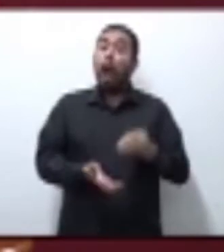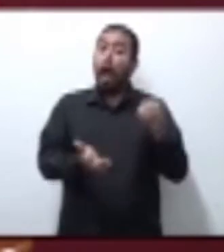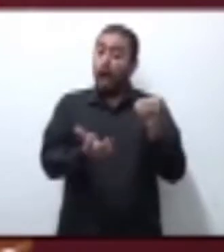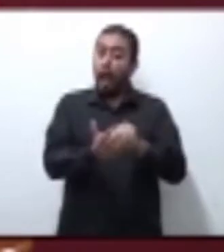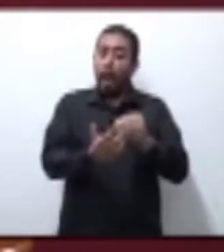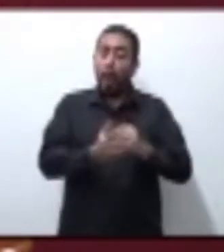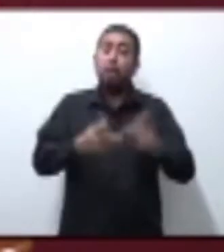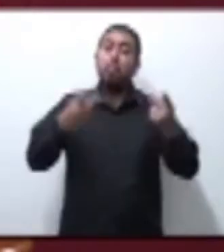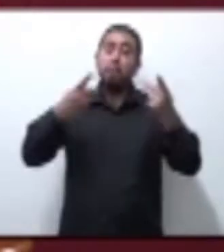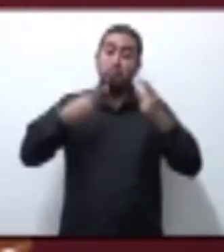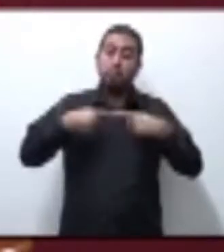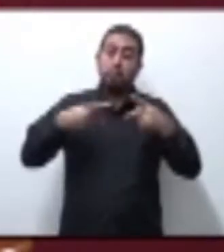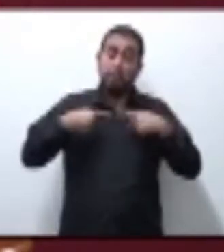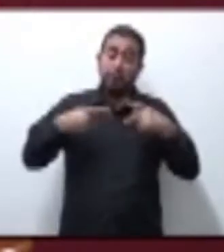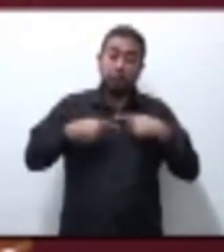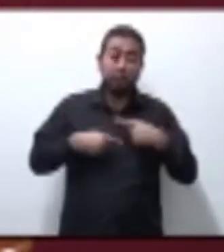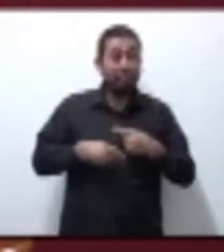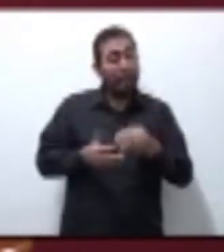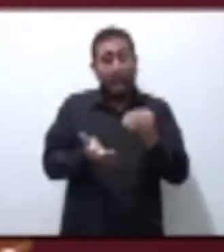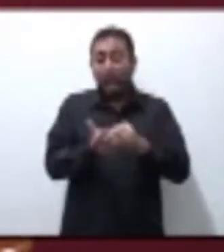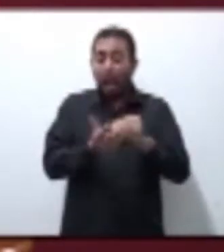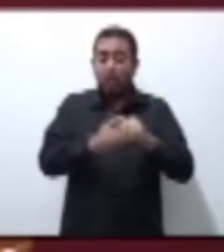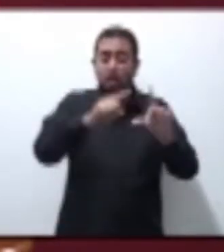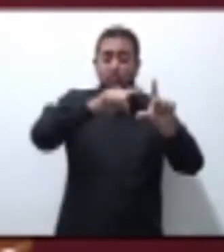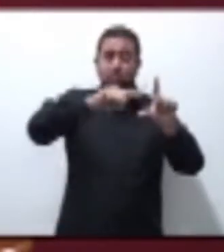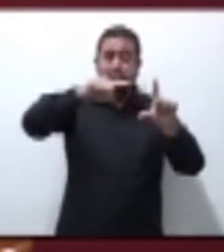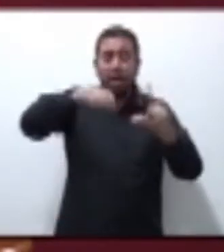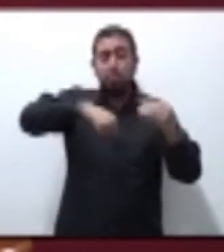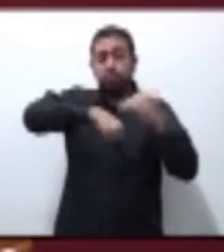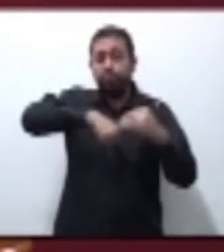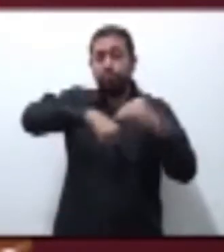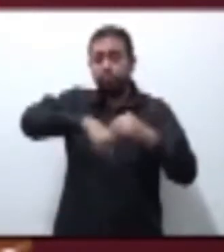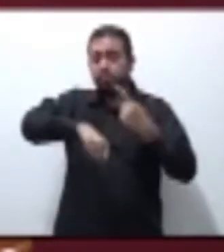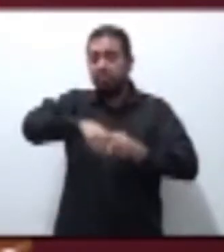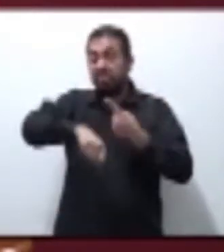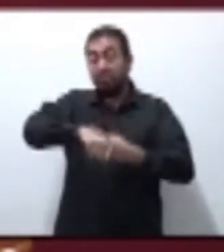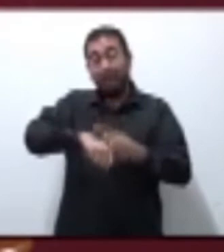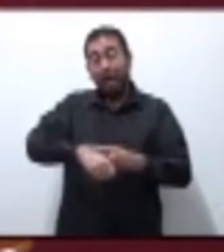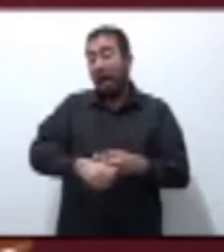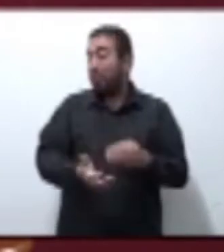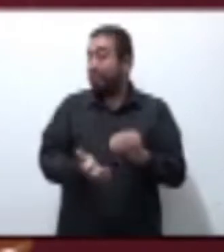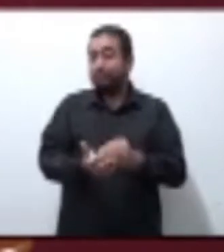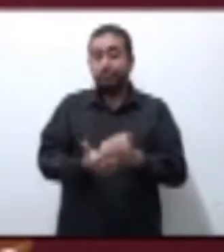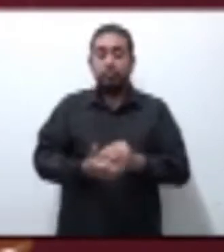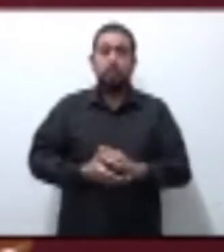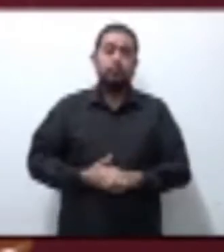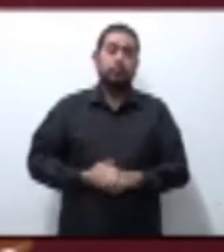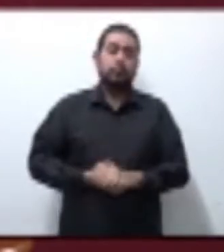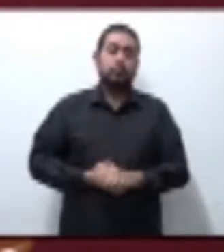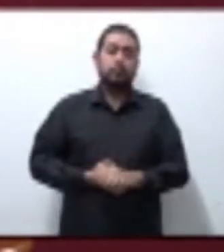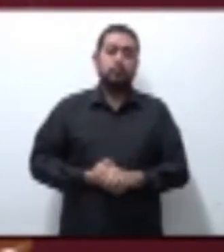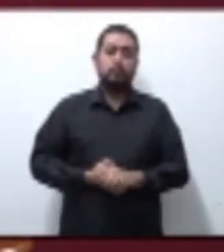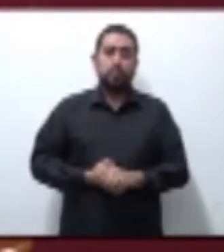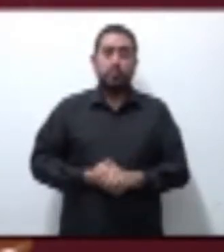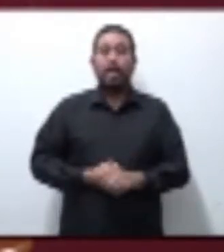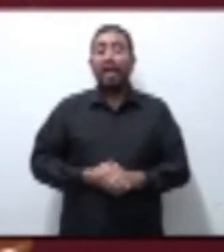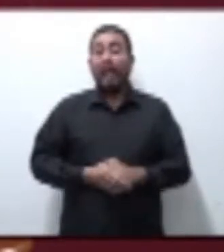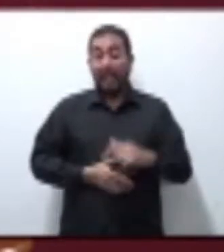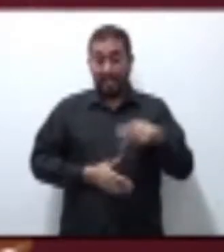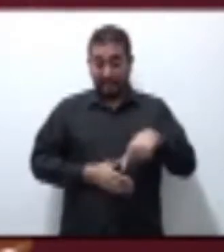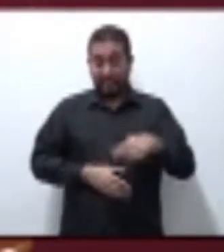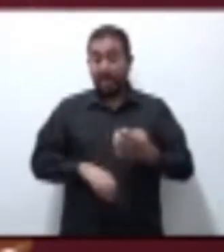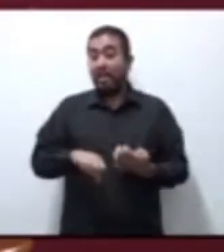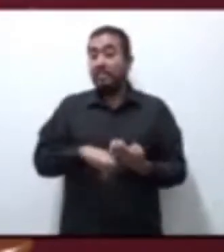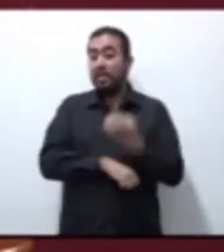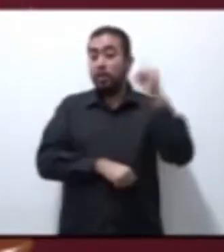también tiende a ser mayor. La tasa de letalidad de los finaloenses tiende